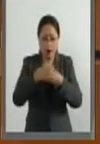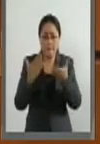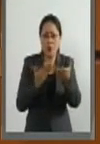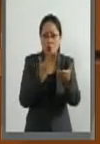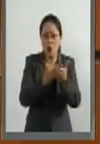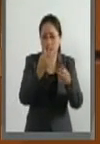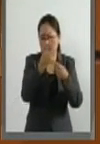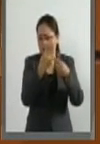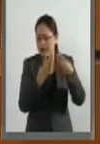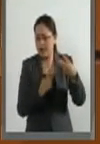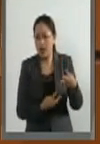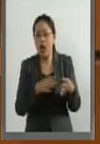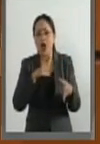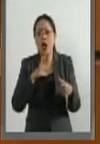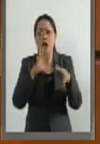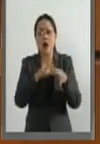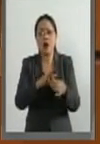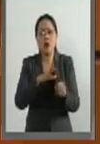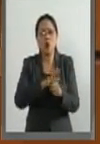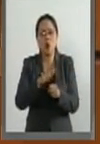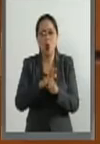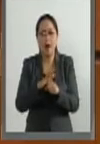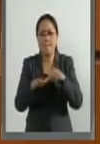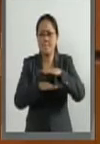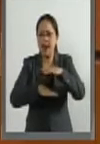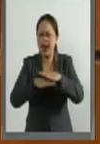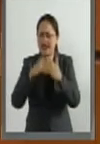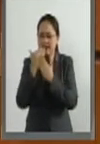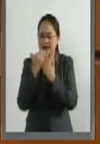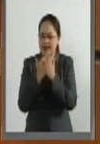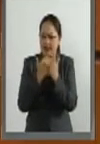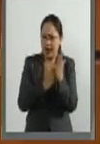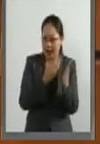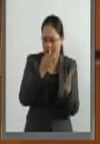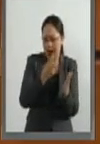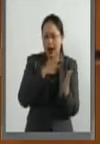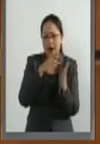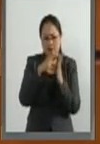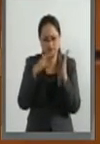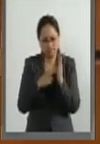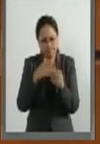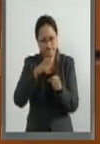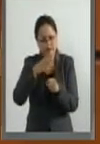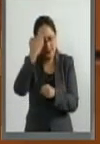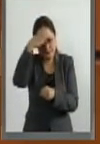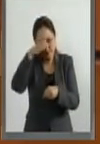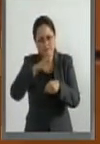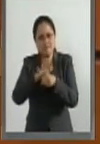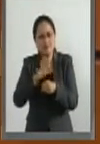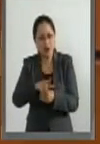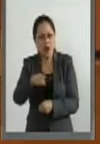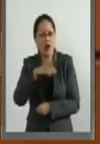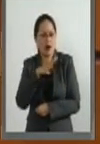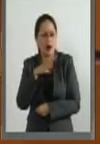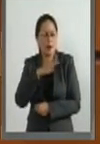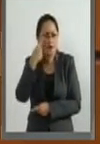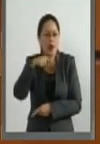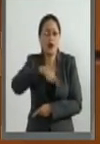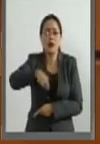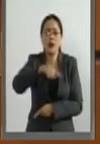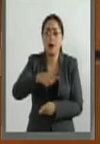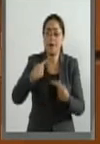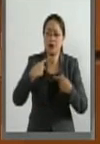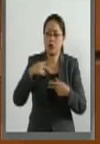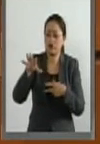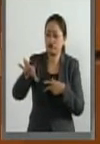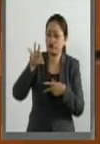ternas cuentan al menos con un mínimo establecido de experiencia que pueda garantizar que las personas que